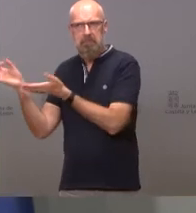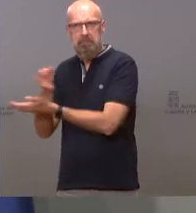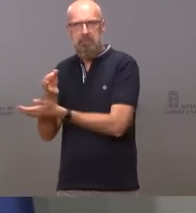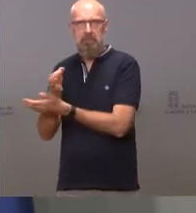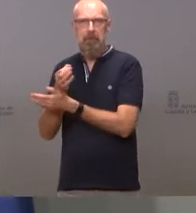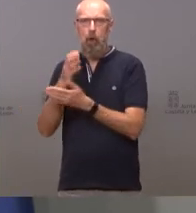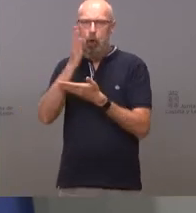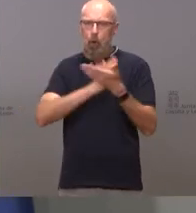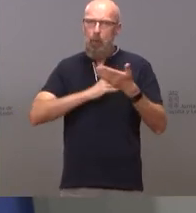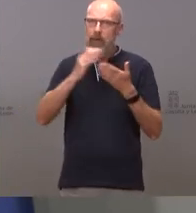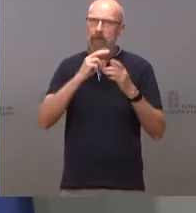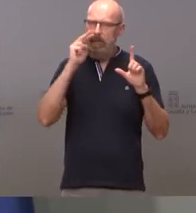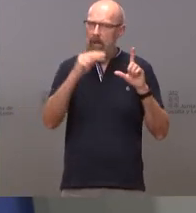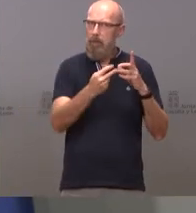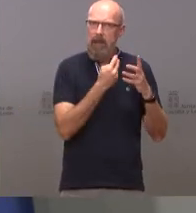transparente